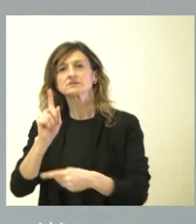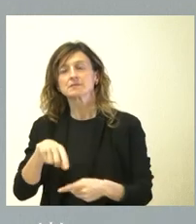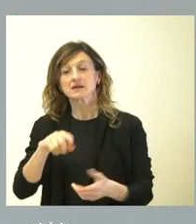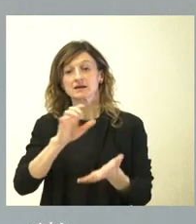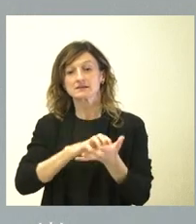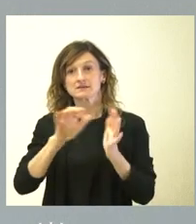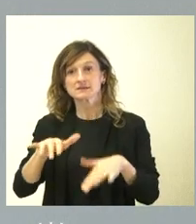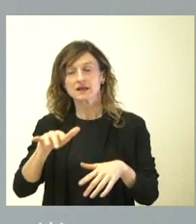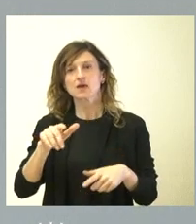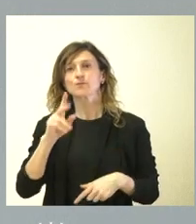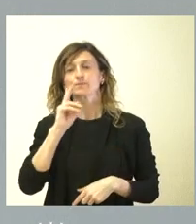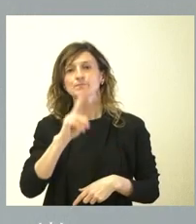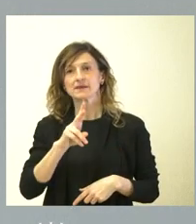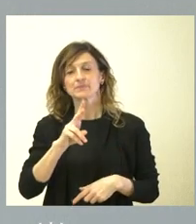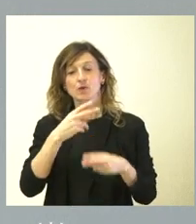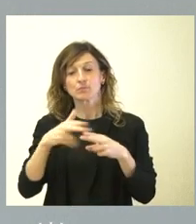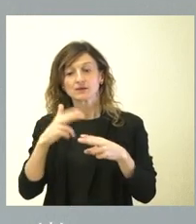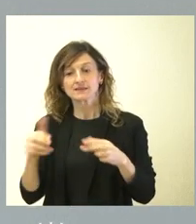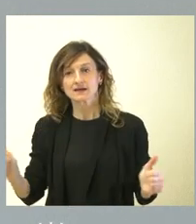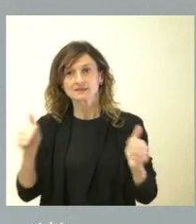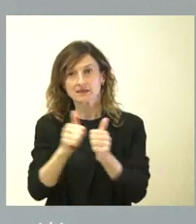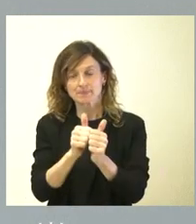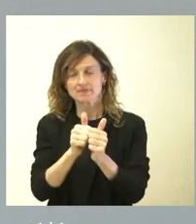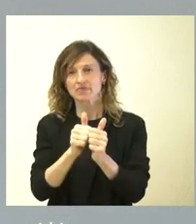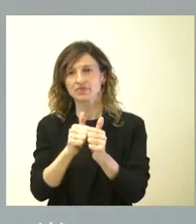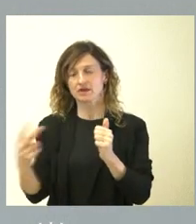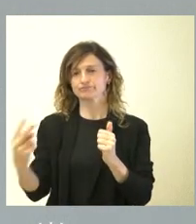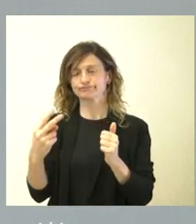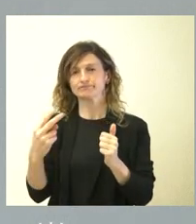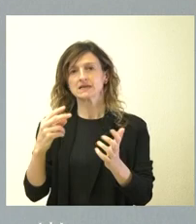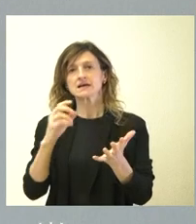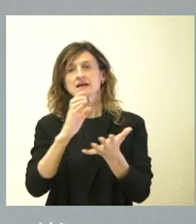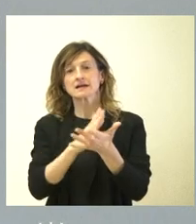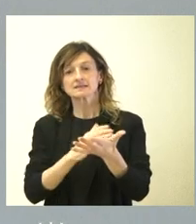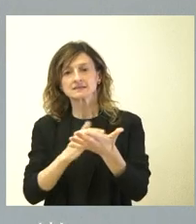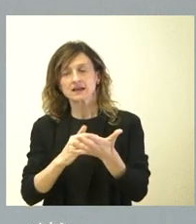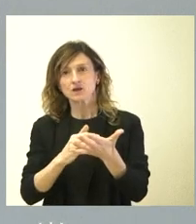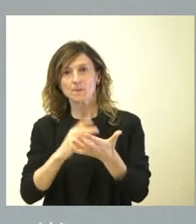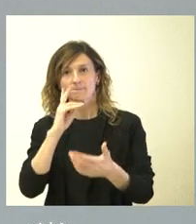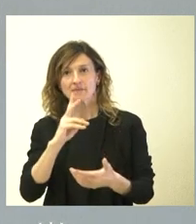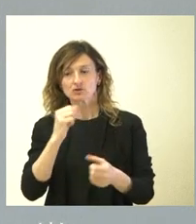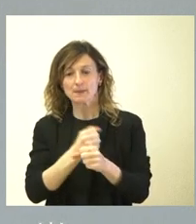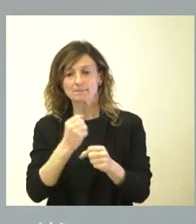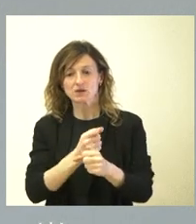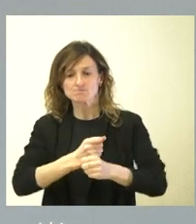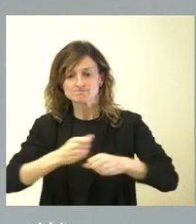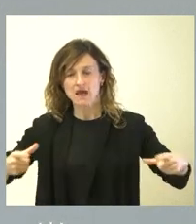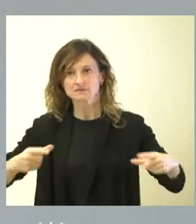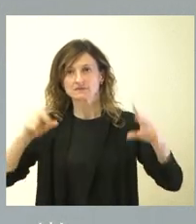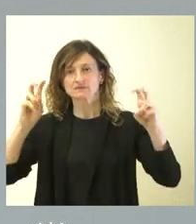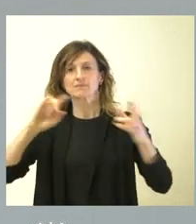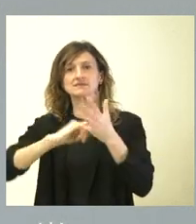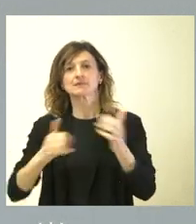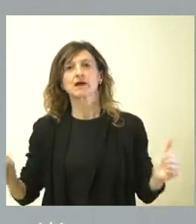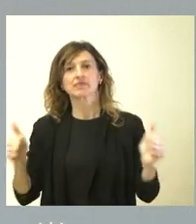Castilla y León en León en las políticas de dependencia y ser una de las comunidades que más empleo es capaz de crear en torno al sistema de